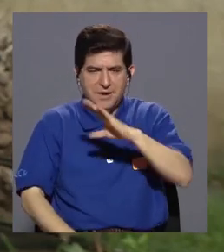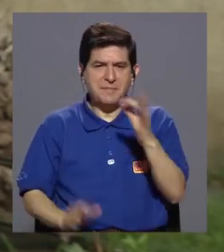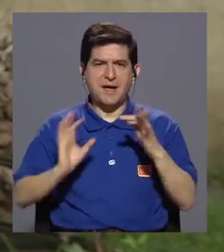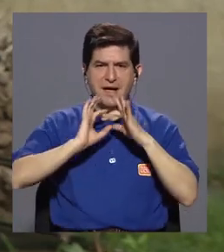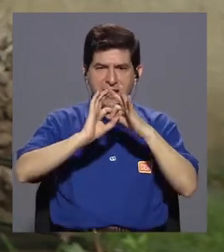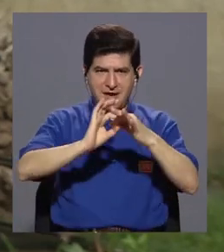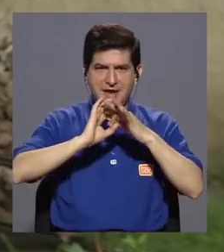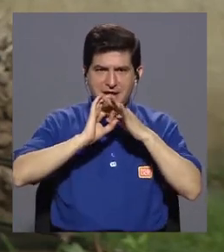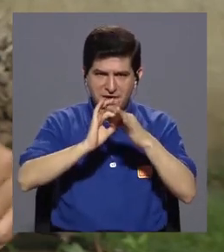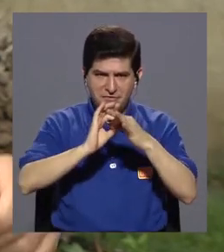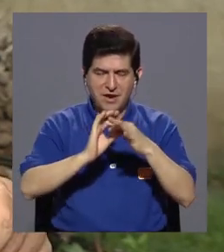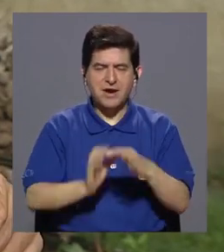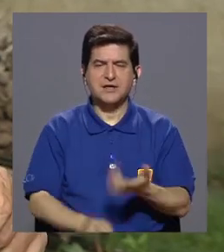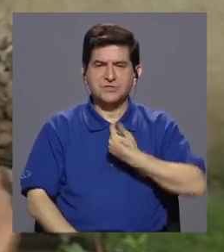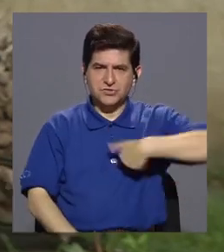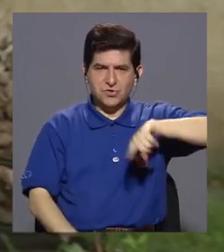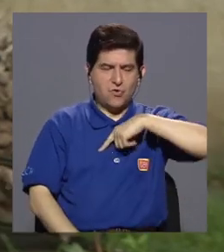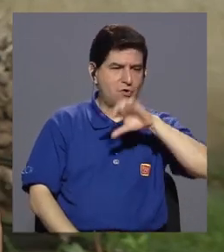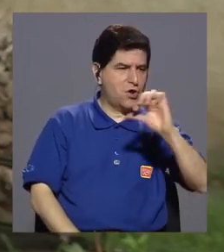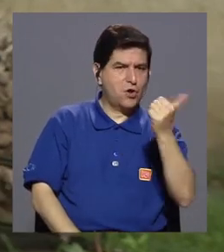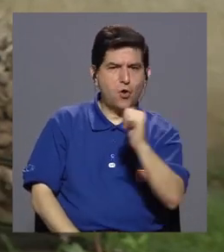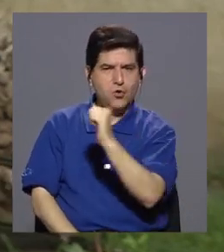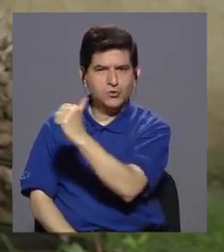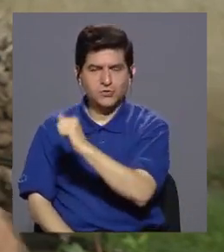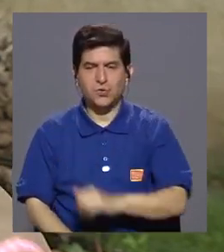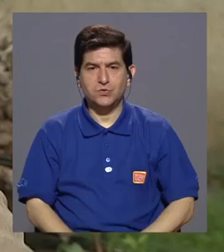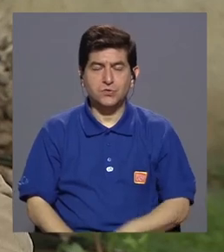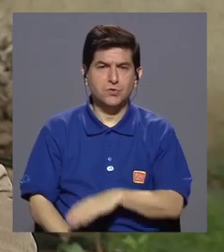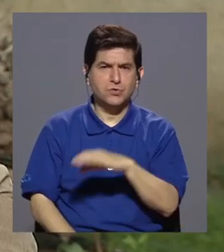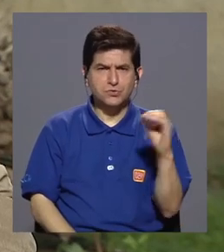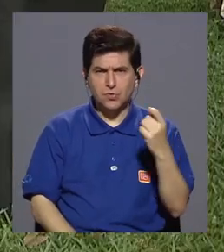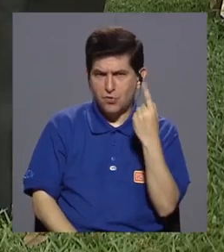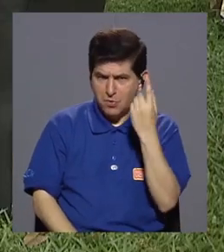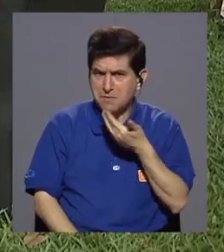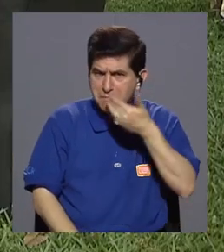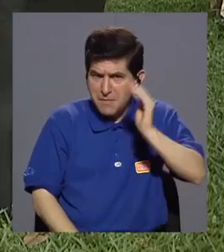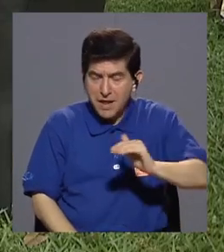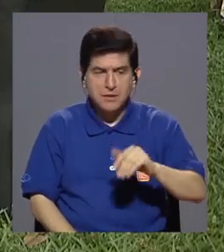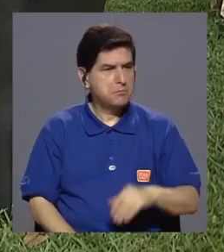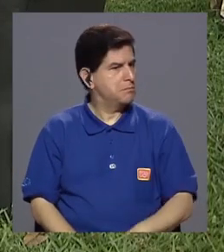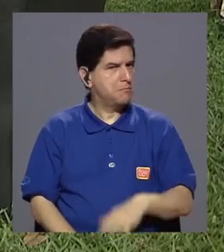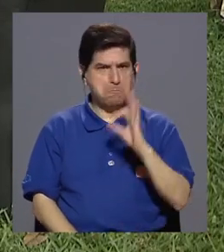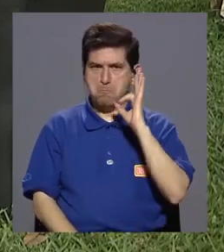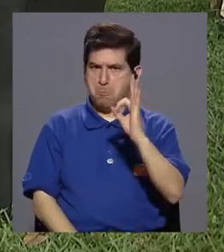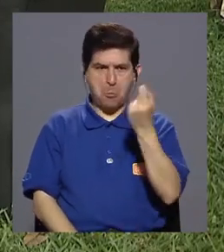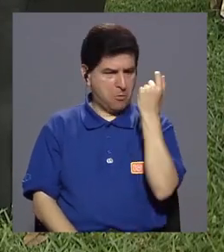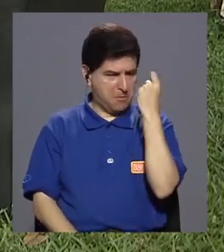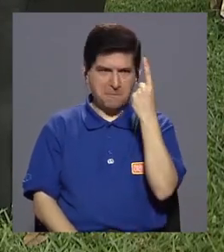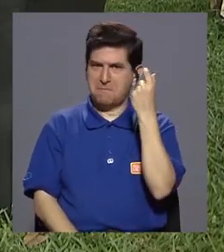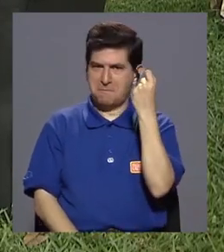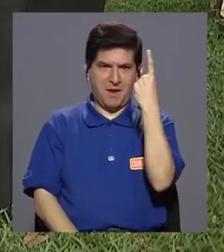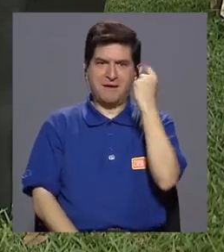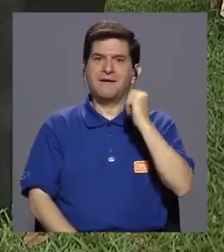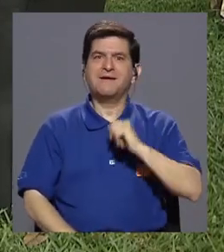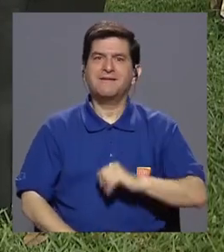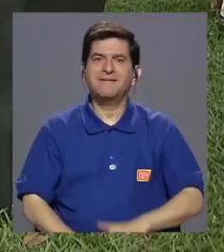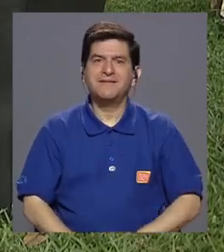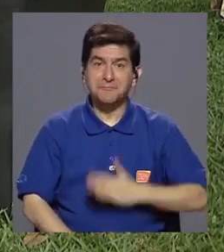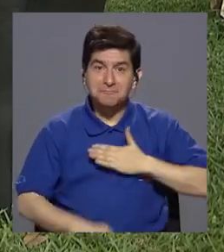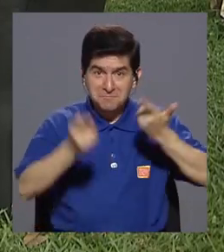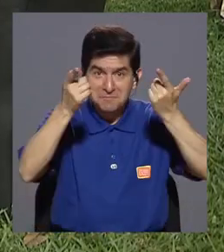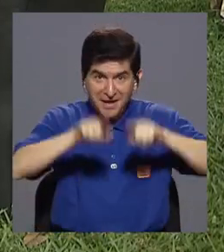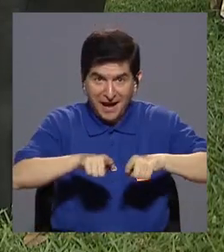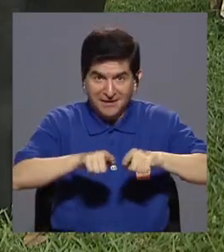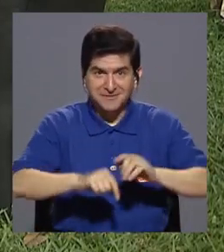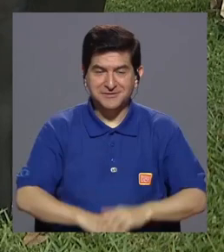relación con nosotros, con los demás. Exactamente. ¿O le voy entendiendo mal? No, me va entendiendo muy bien. Es decir, en mi caso,